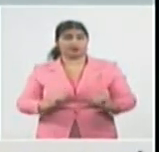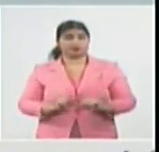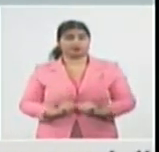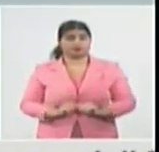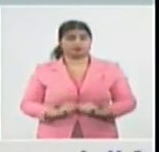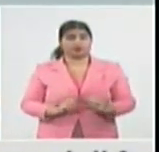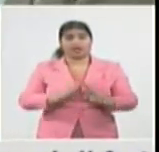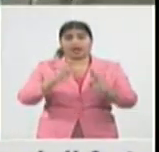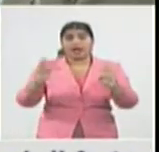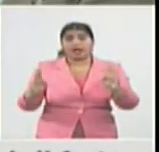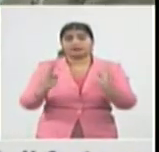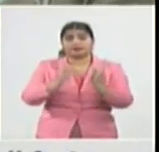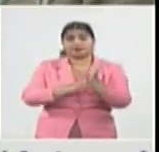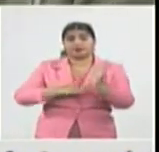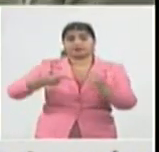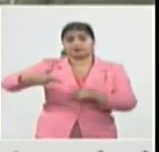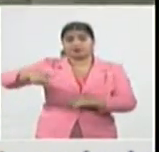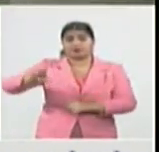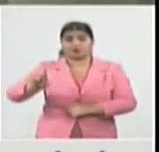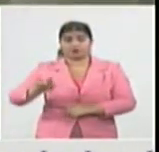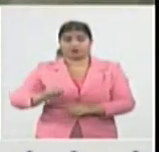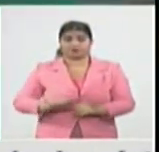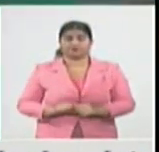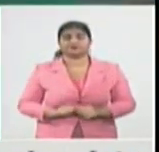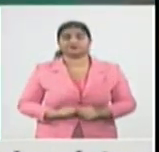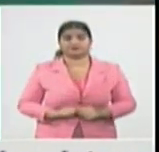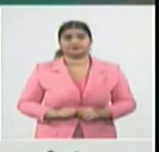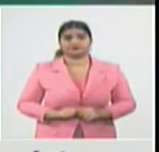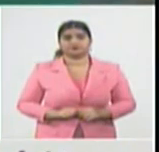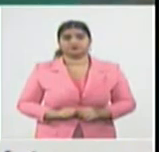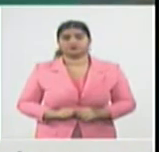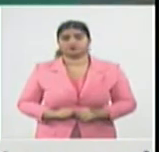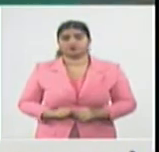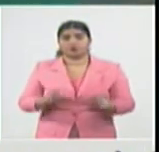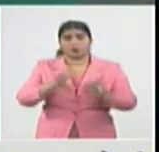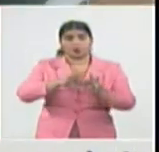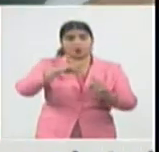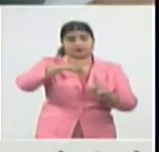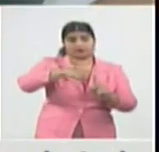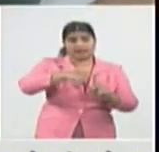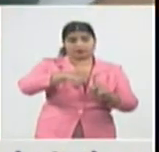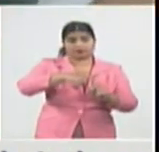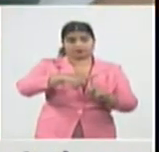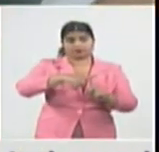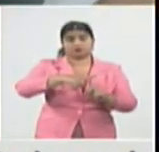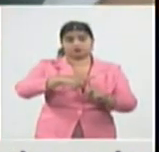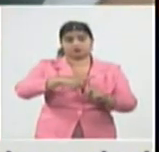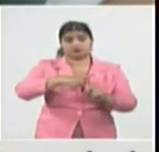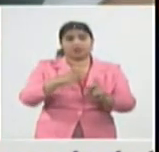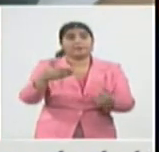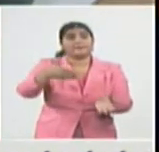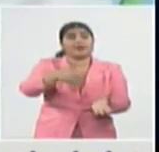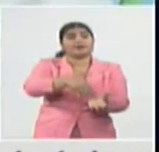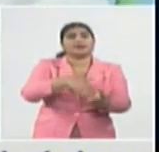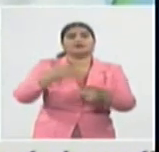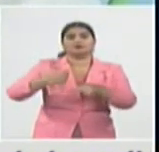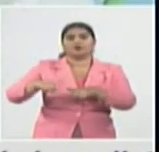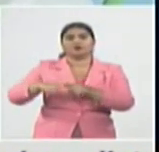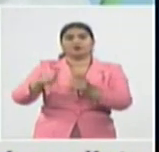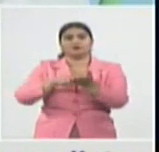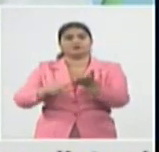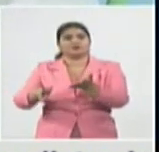donde fuimos desmovilizados ocupándonos los sabores militares y se nos reactiva por indicación del